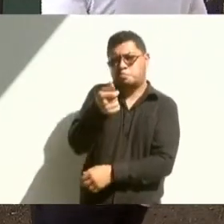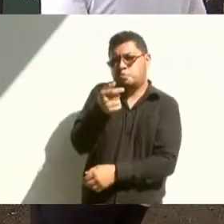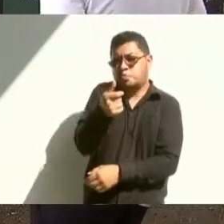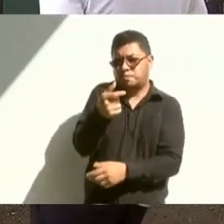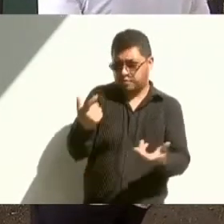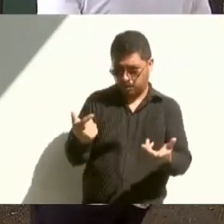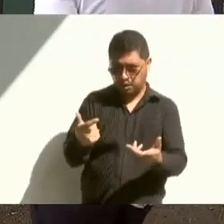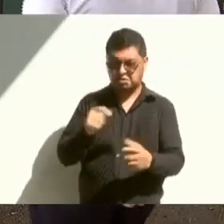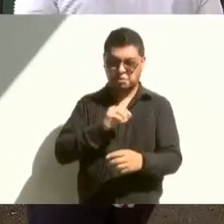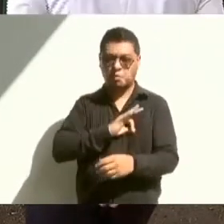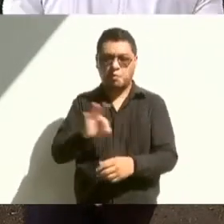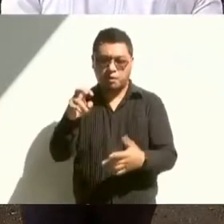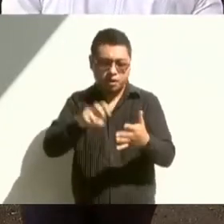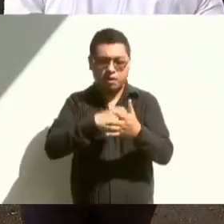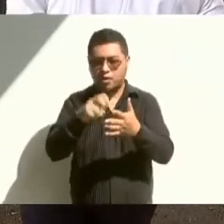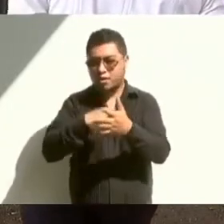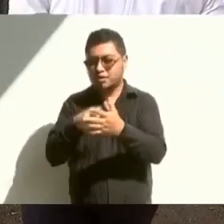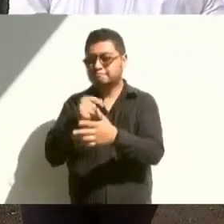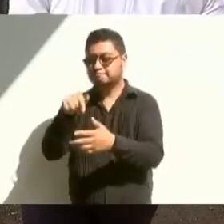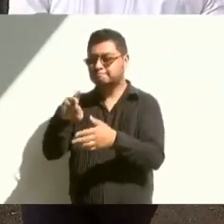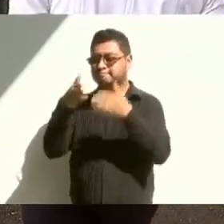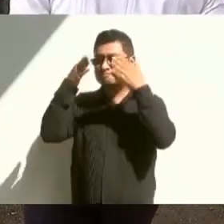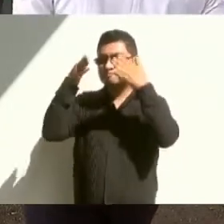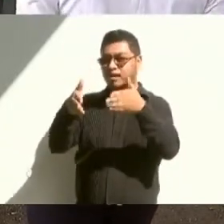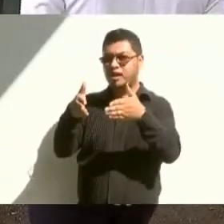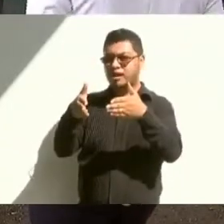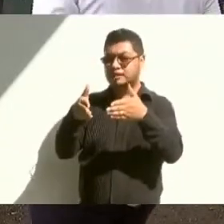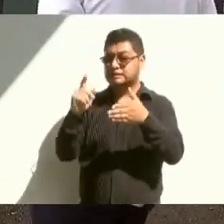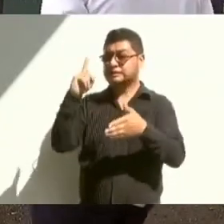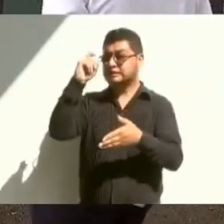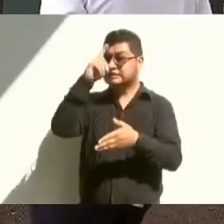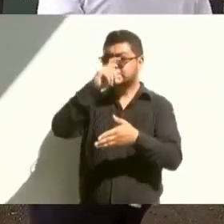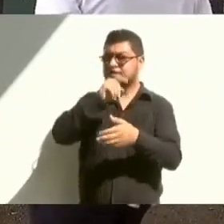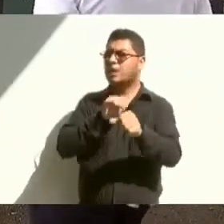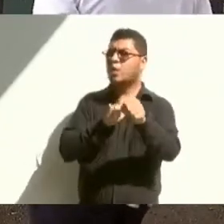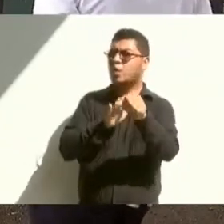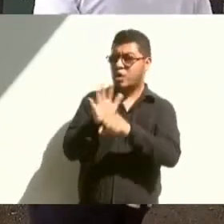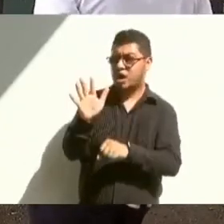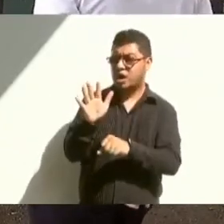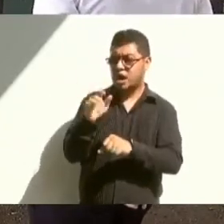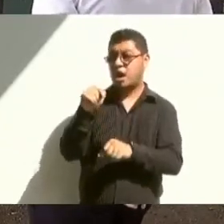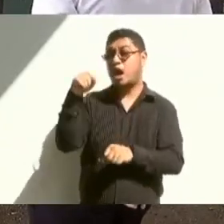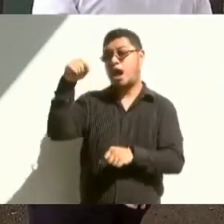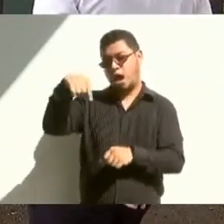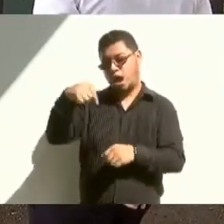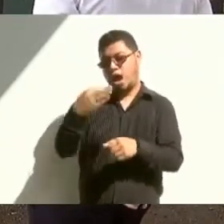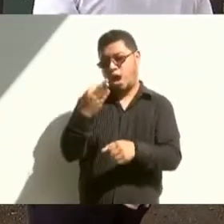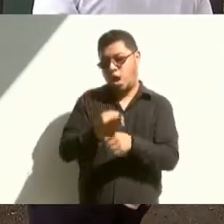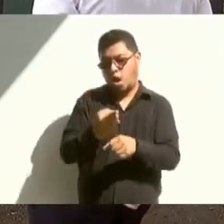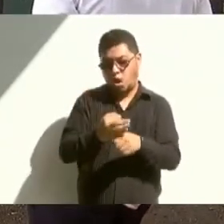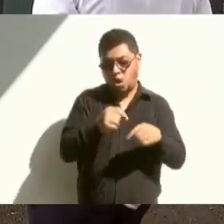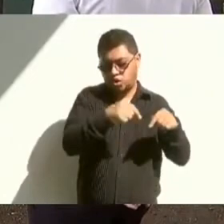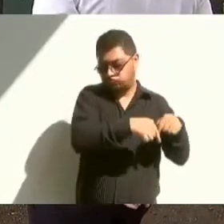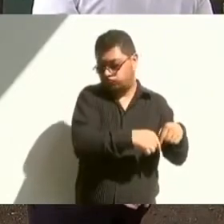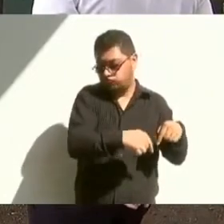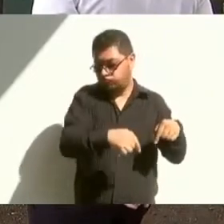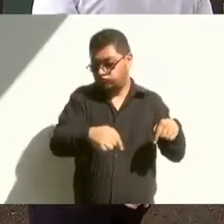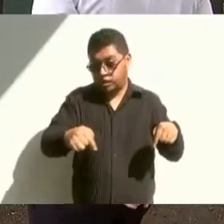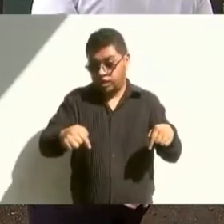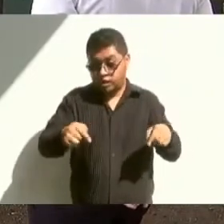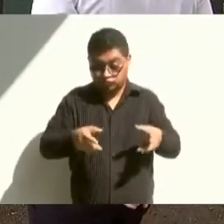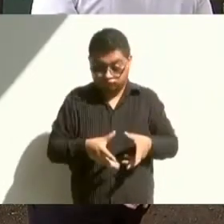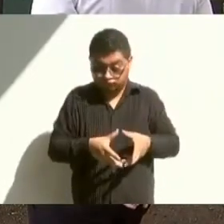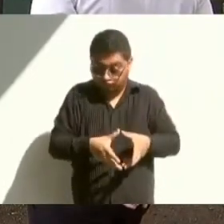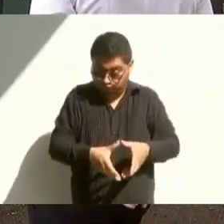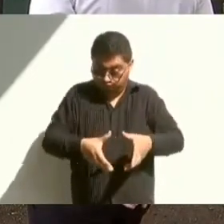es uno de los planos. En ese sentido, la parte compleja de este tramo es el aumento de la carretera que tenemos aquí al lado, que hay que aumentar los carriles.